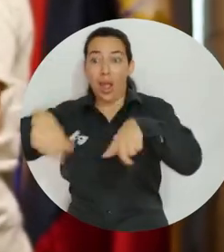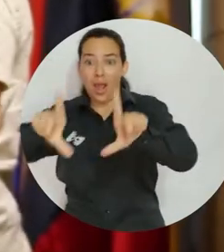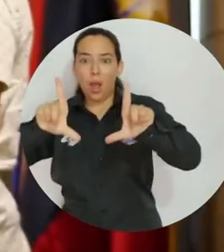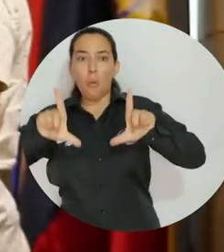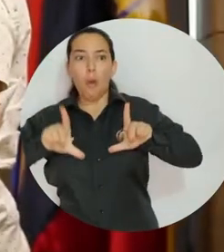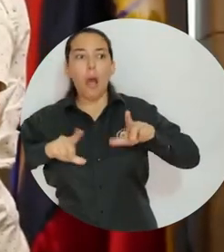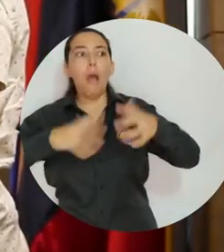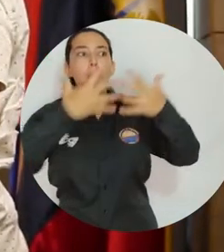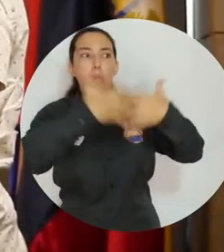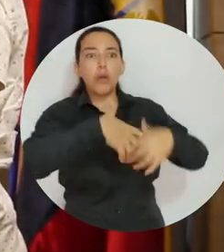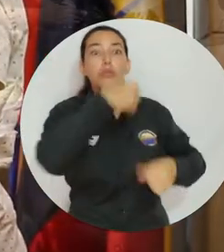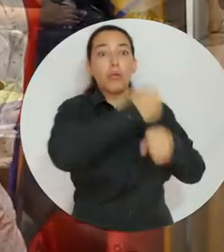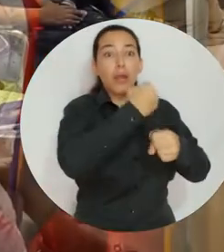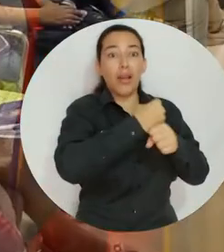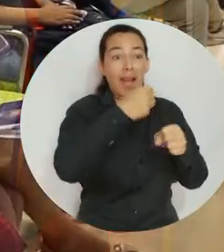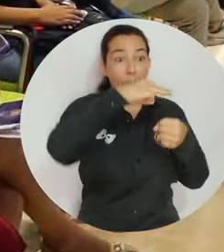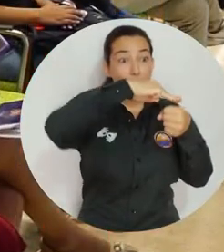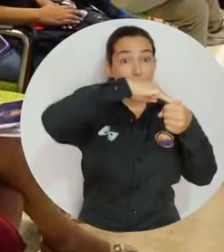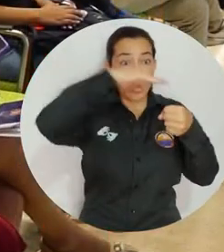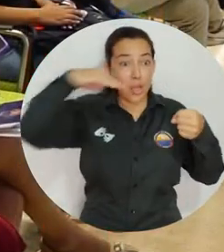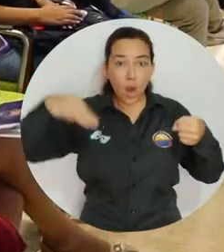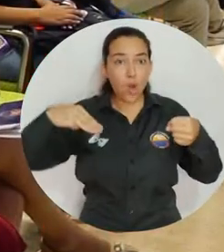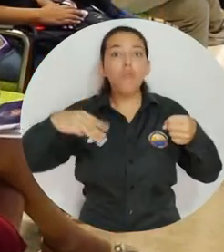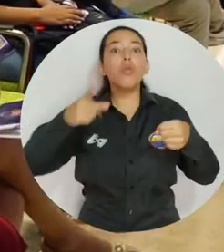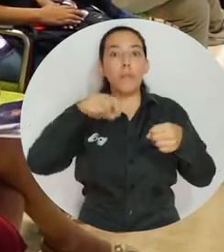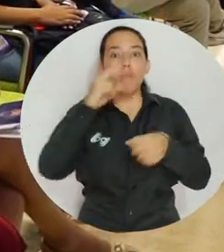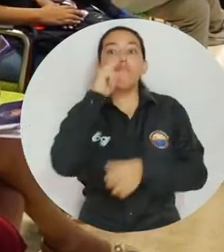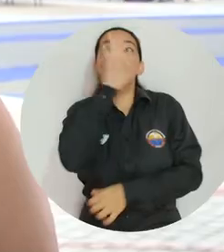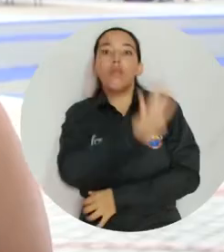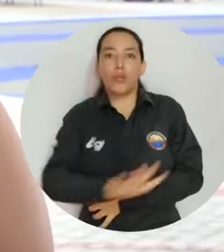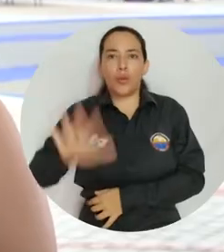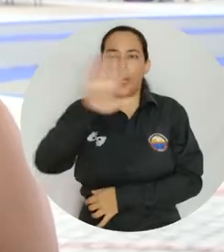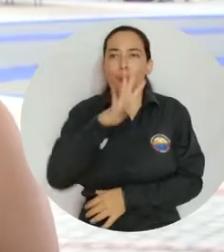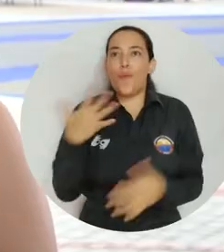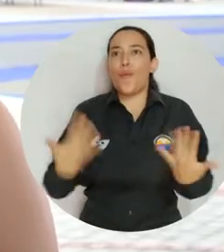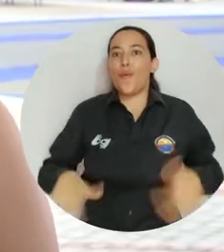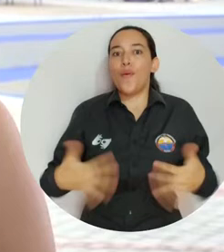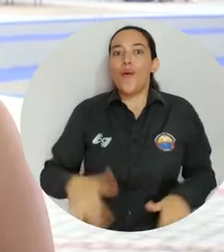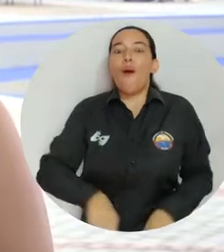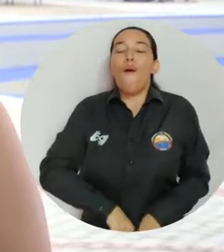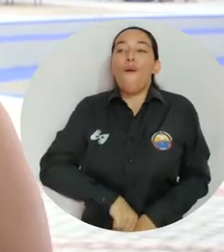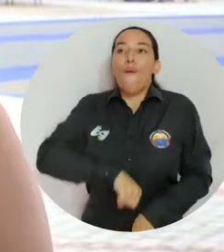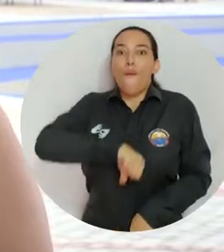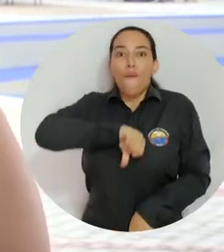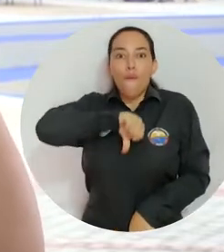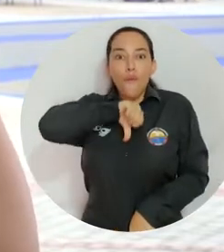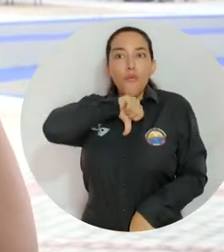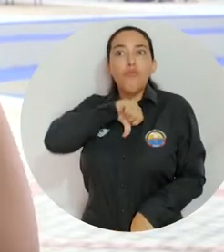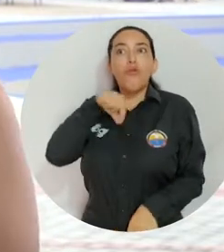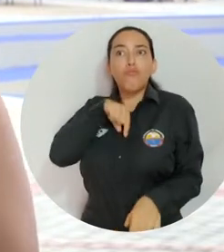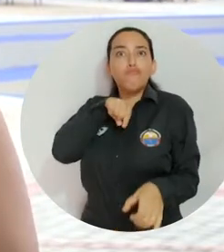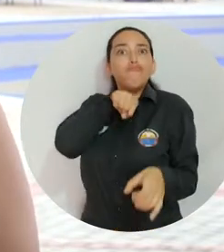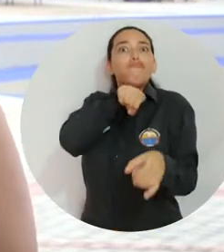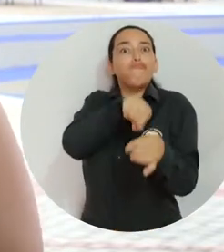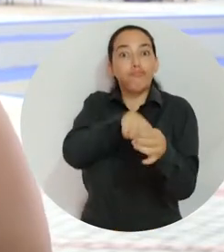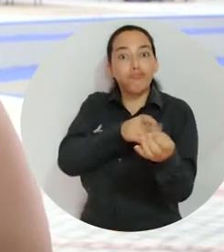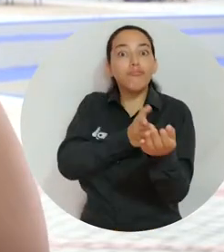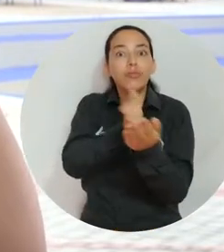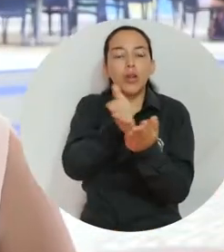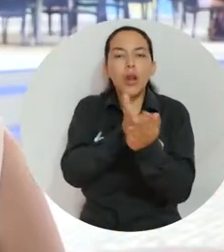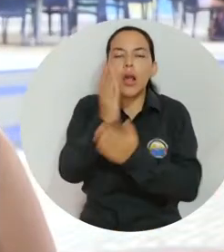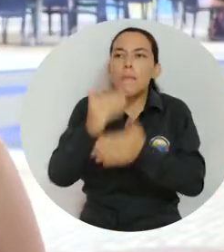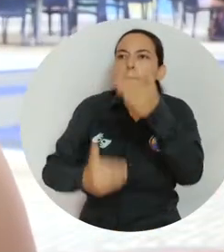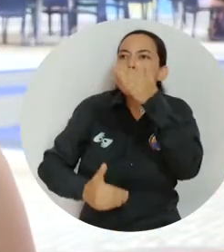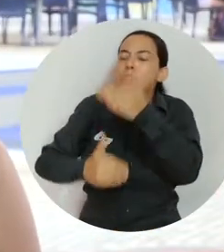en el ámbito empresarial, no solamente en el Magdalena, sino a nivel nacional. Sí, me siento sumamente orgullosa, además de feliz de pertenecer a este